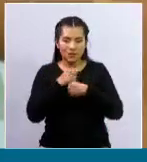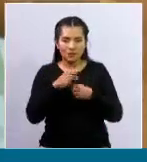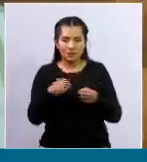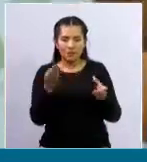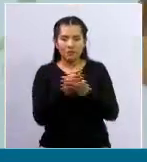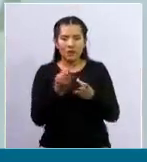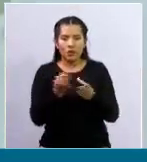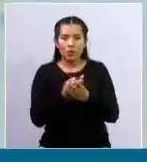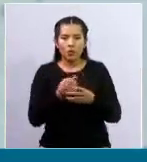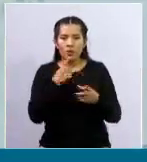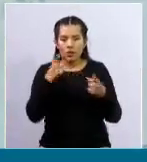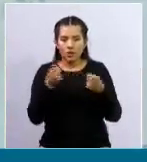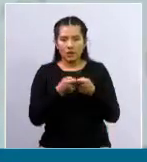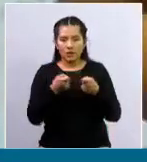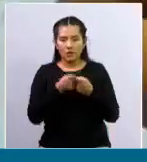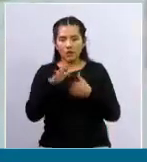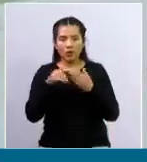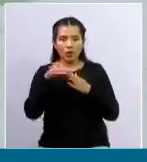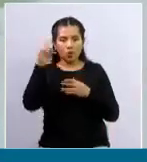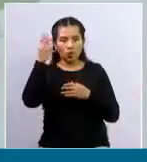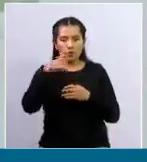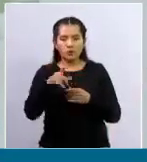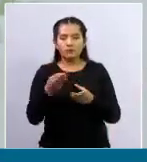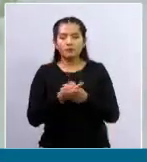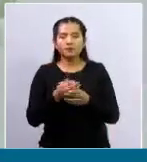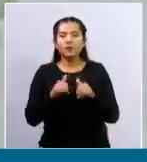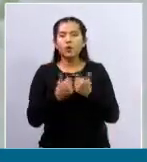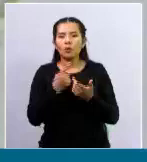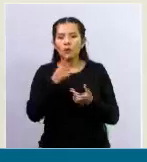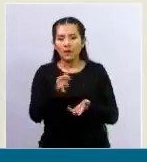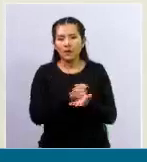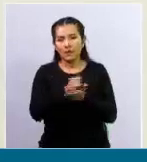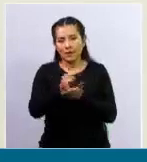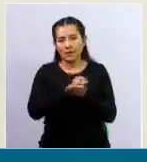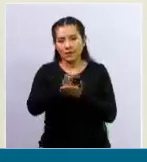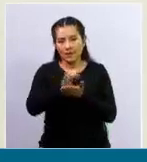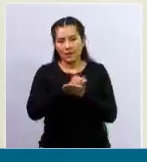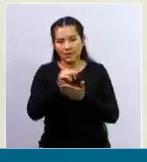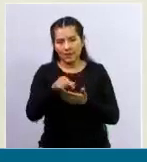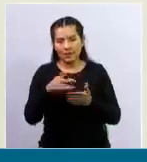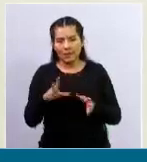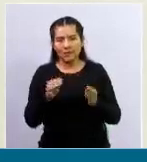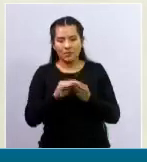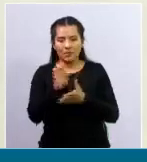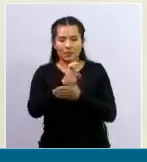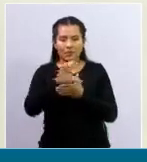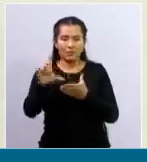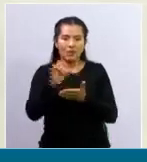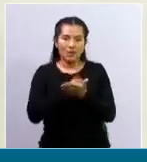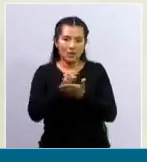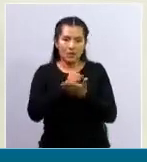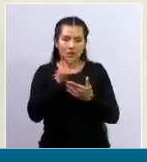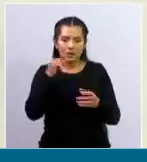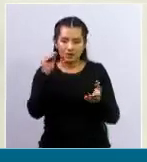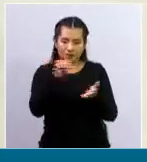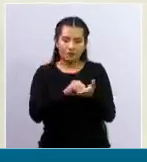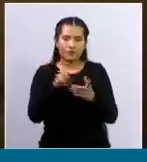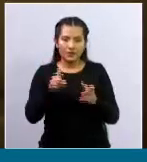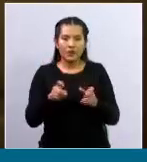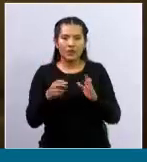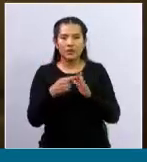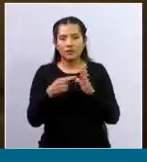electrónica en línea, la factura electrónica, ¿dónde? En el correo electrónico que ellos tengan registrado.